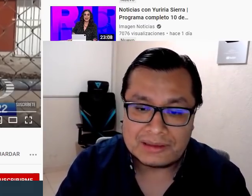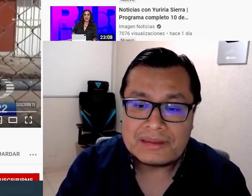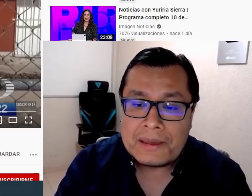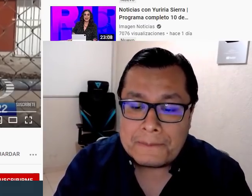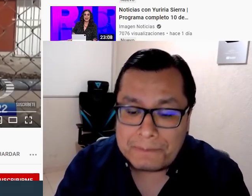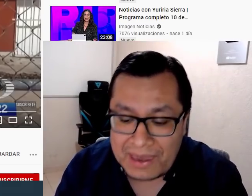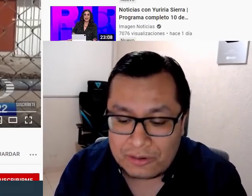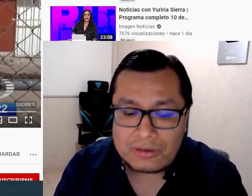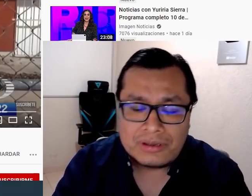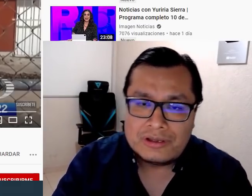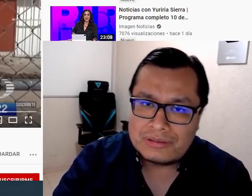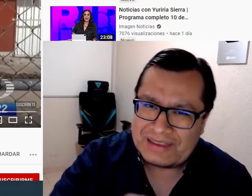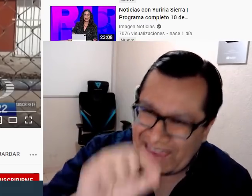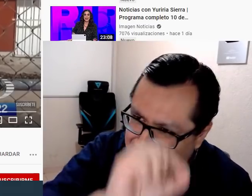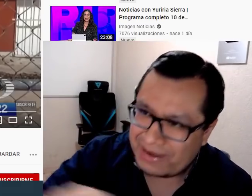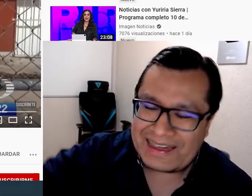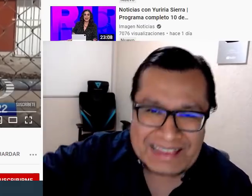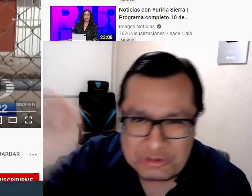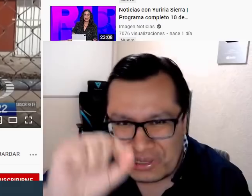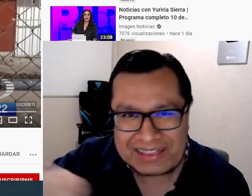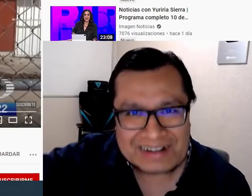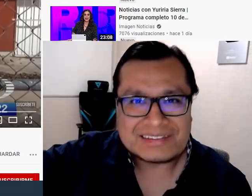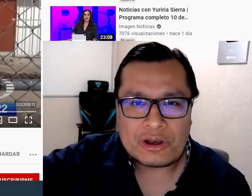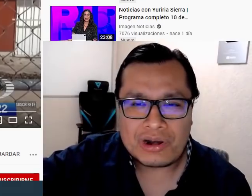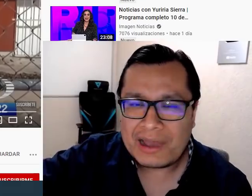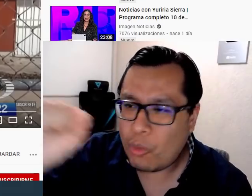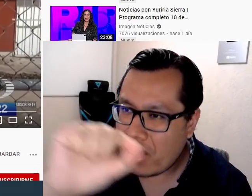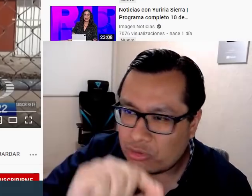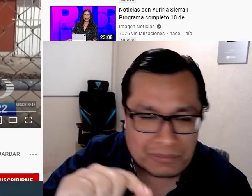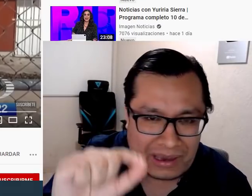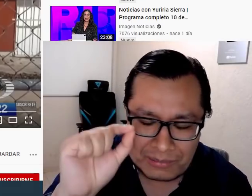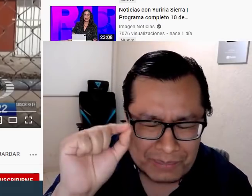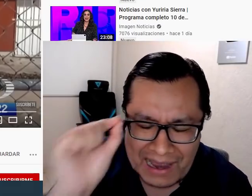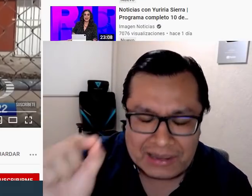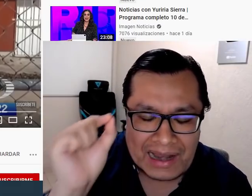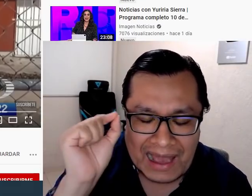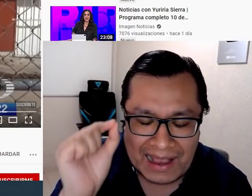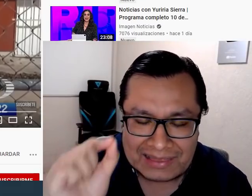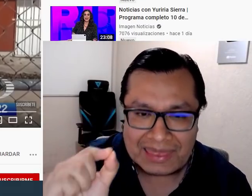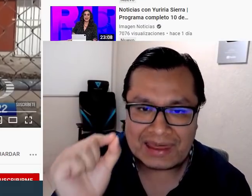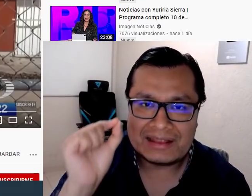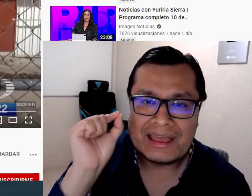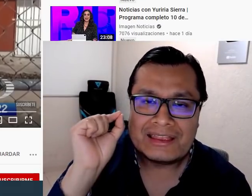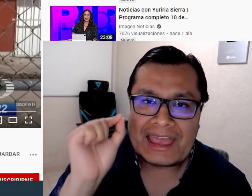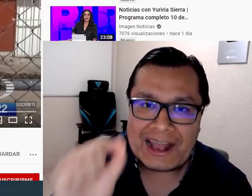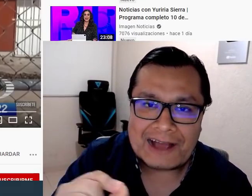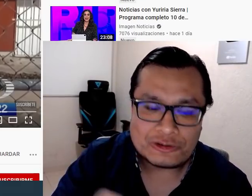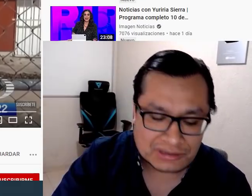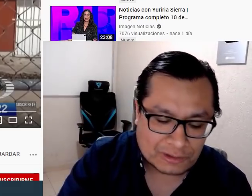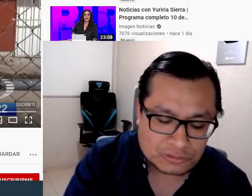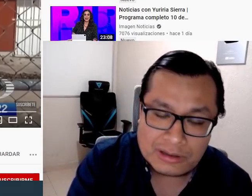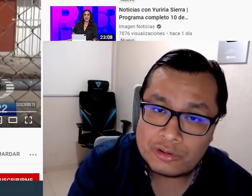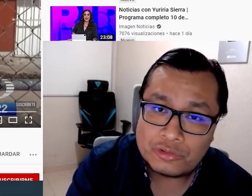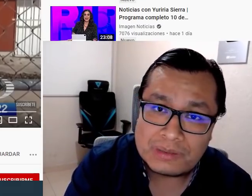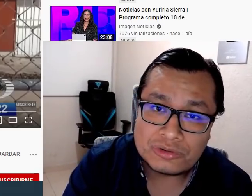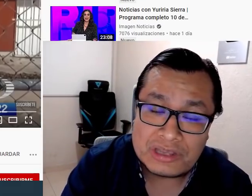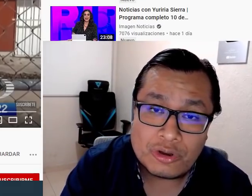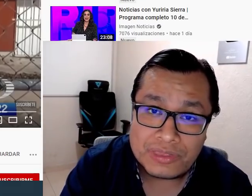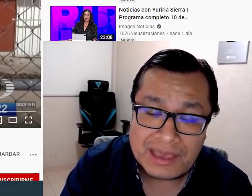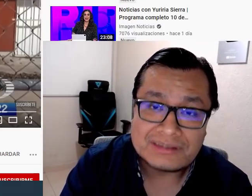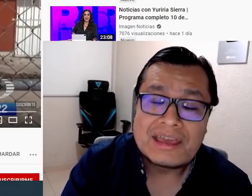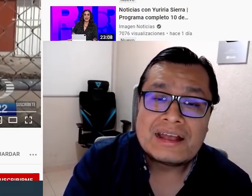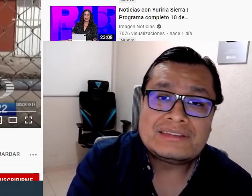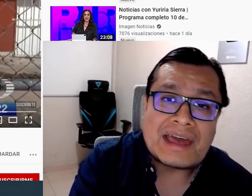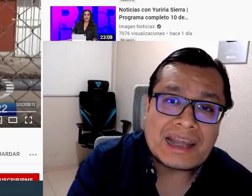los estudiantes, pero en verdad, en una tercera ola, cuando vean la cantidad de casos que han sucedido en los últimos